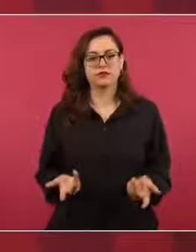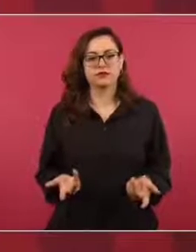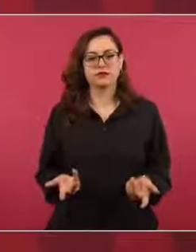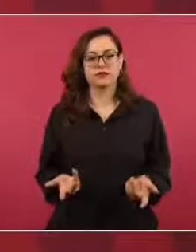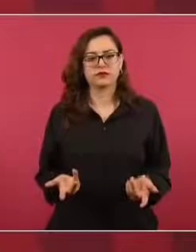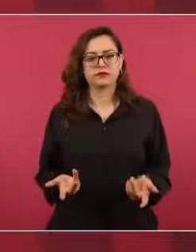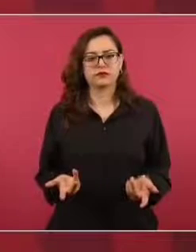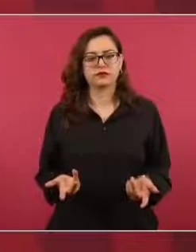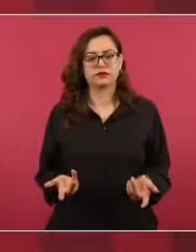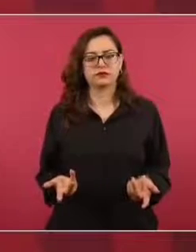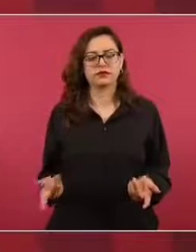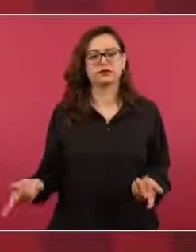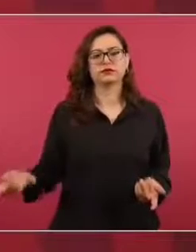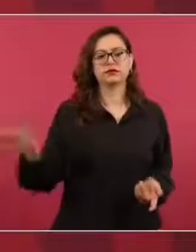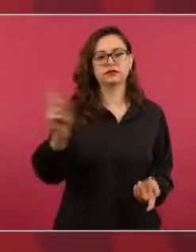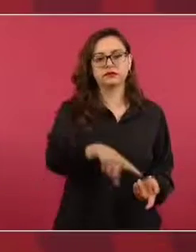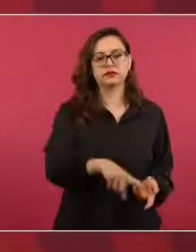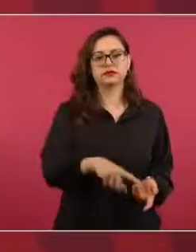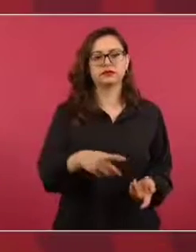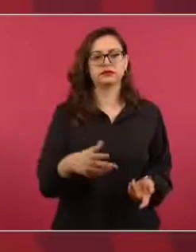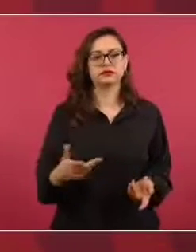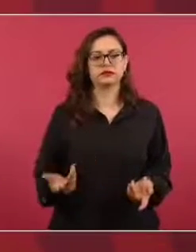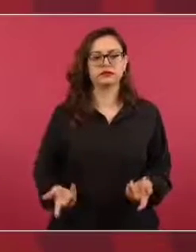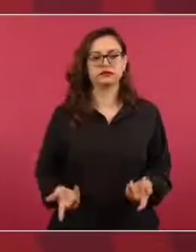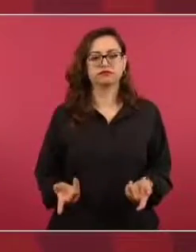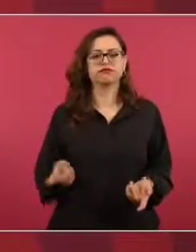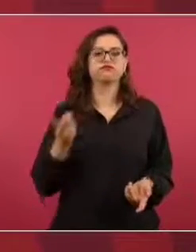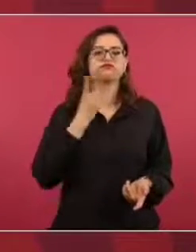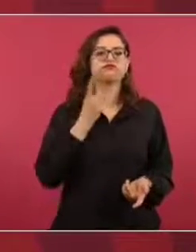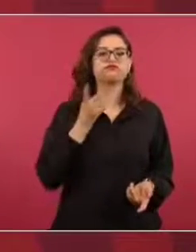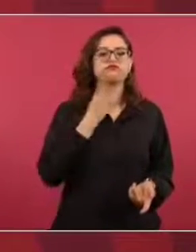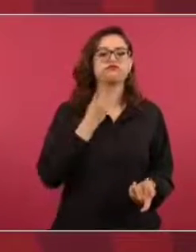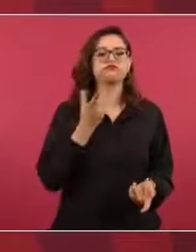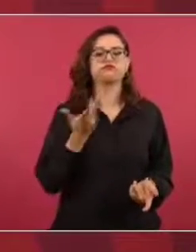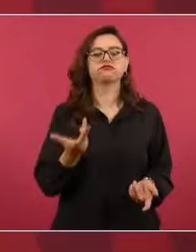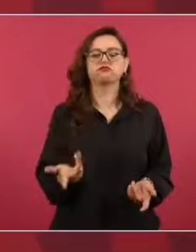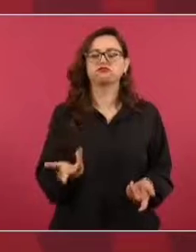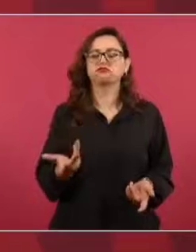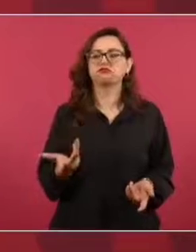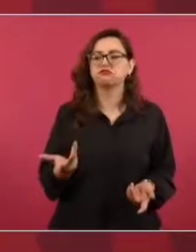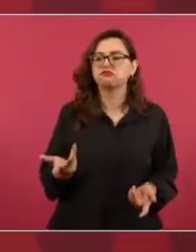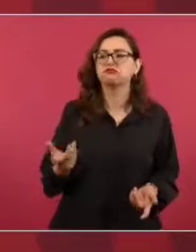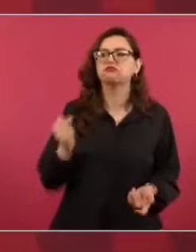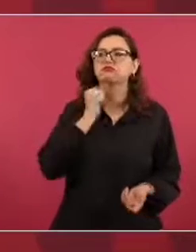tienen mayoría no apoyan a la Guardia Nacional,